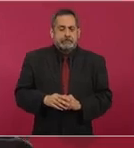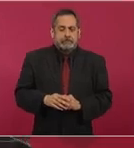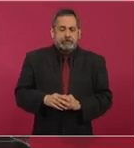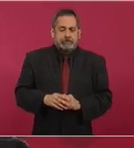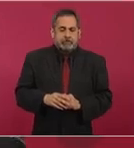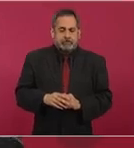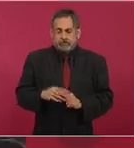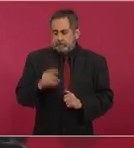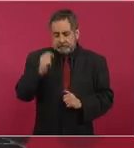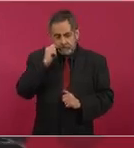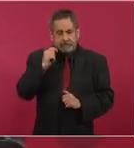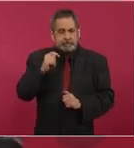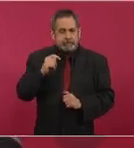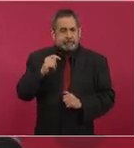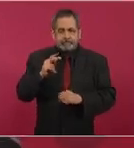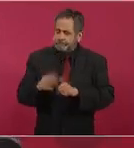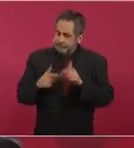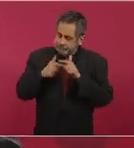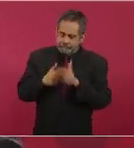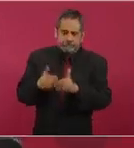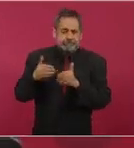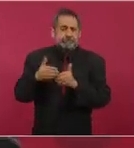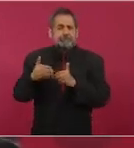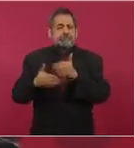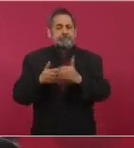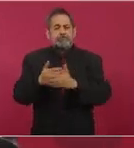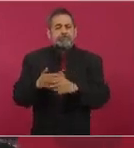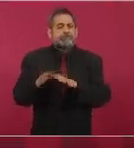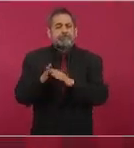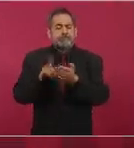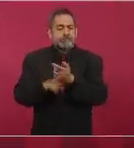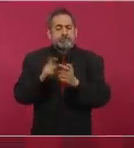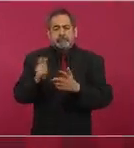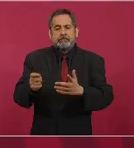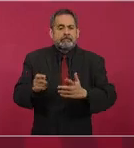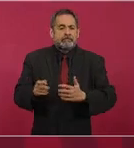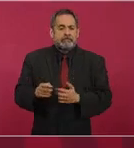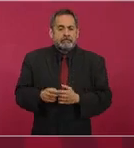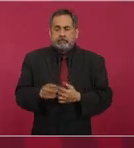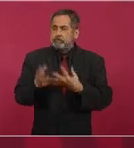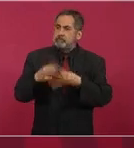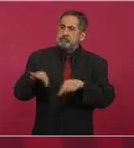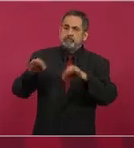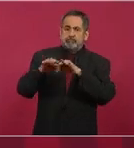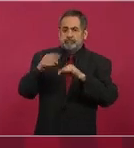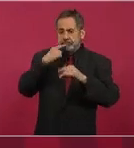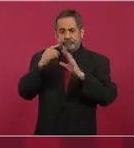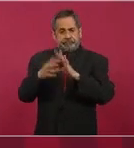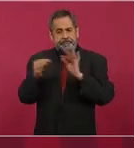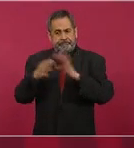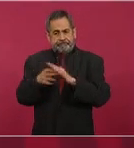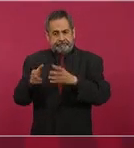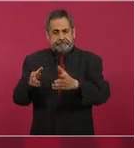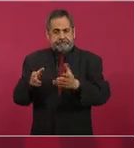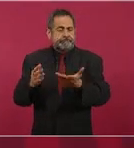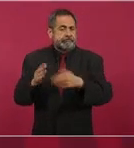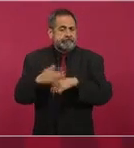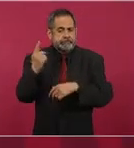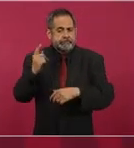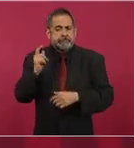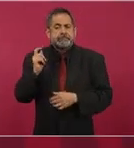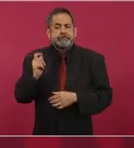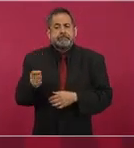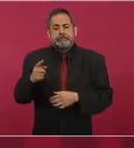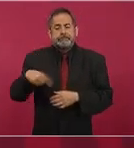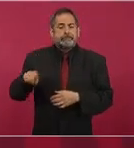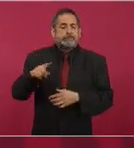vamos adelante. Y es algo inédito, porque es